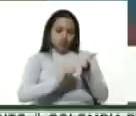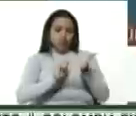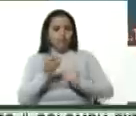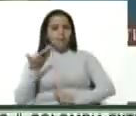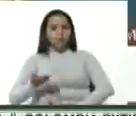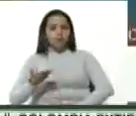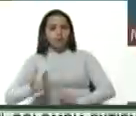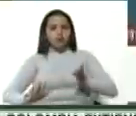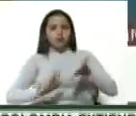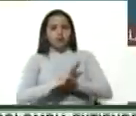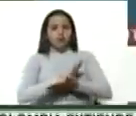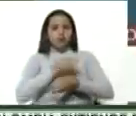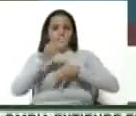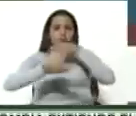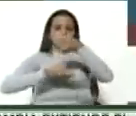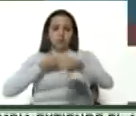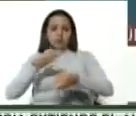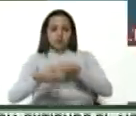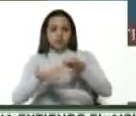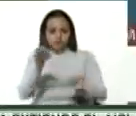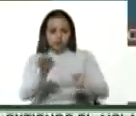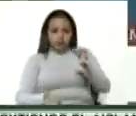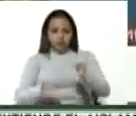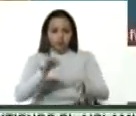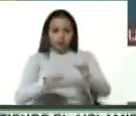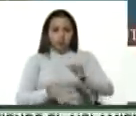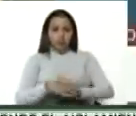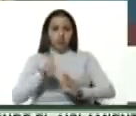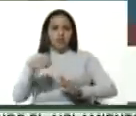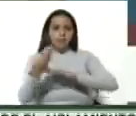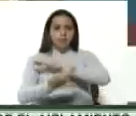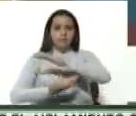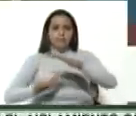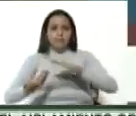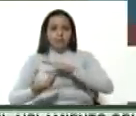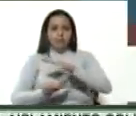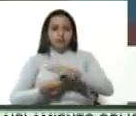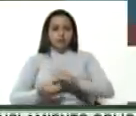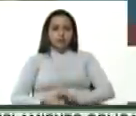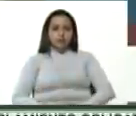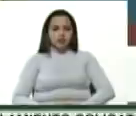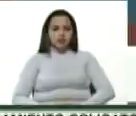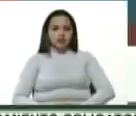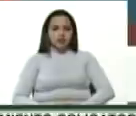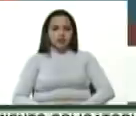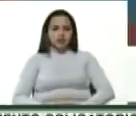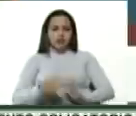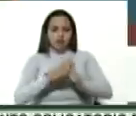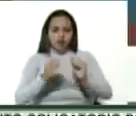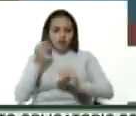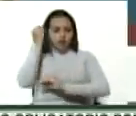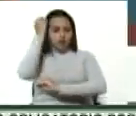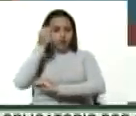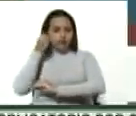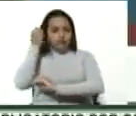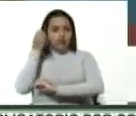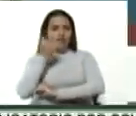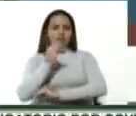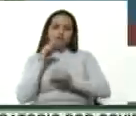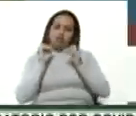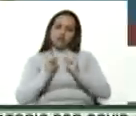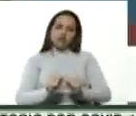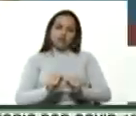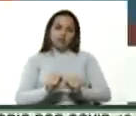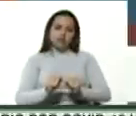toda la explicación jurídica, la base de jurisdicción que creemos que la Corte Penal tenemos la certeza